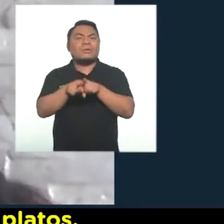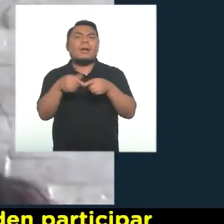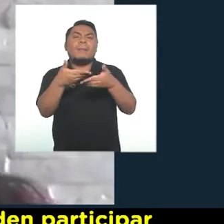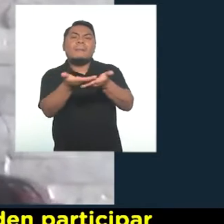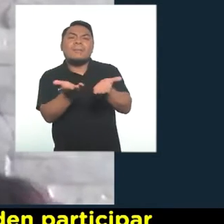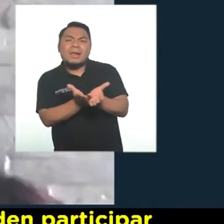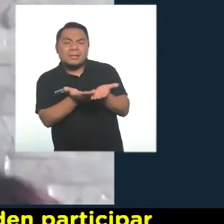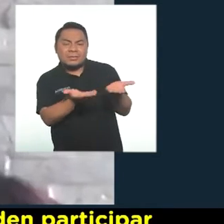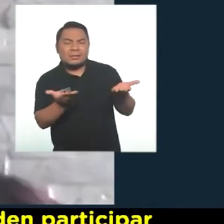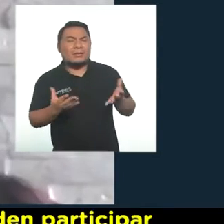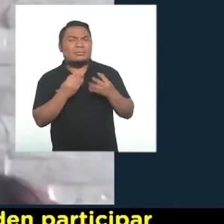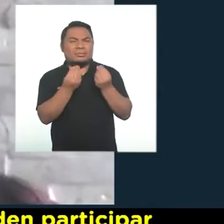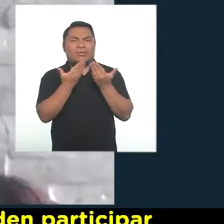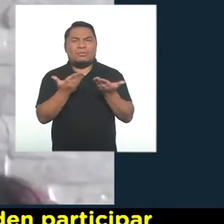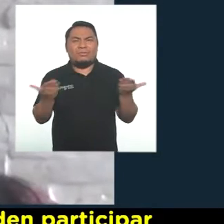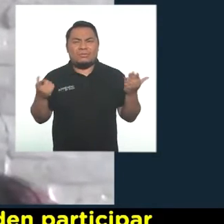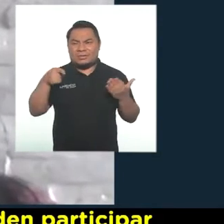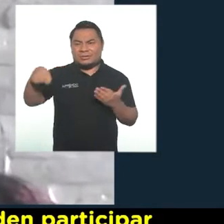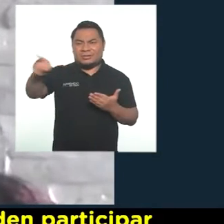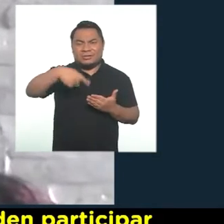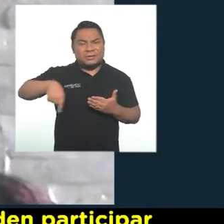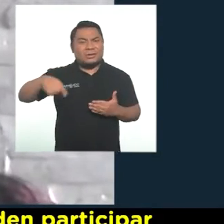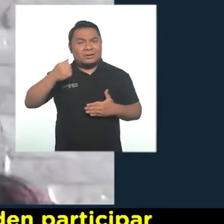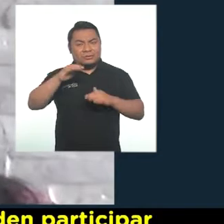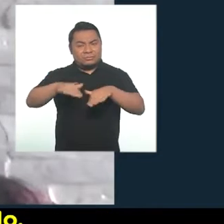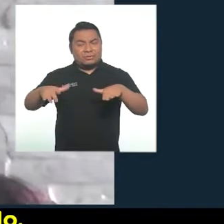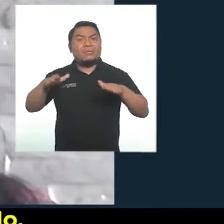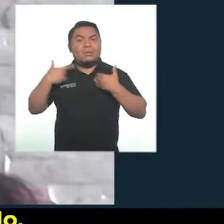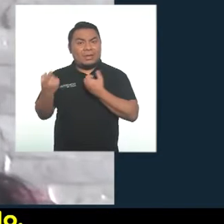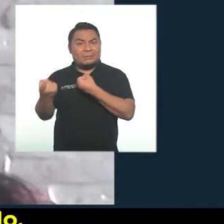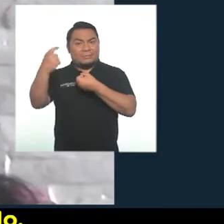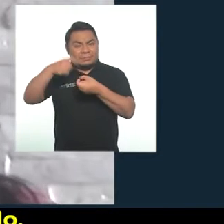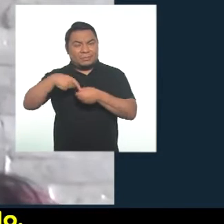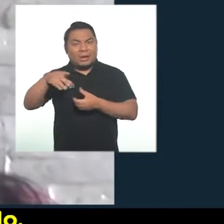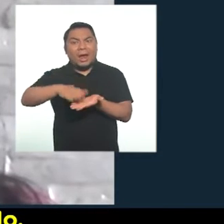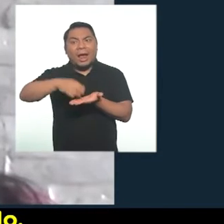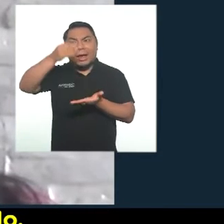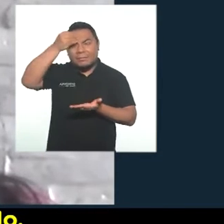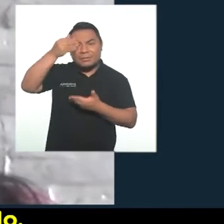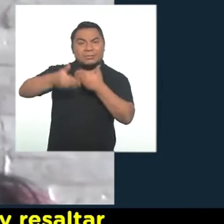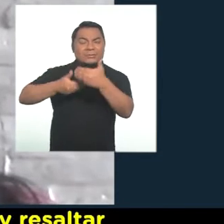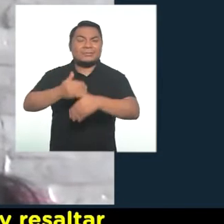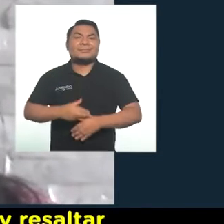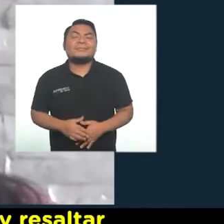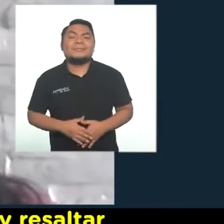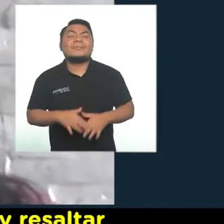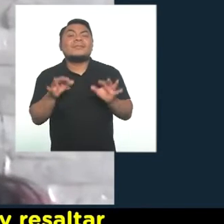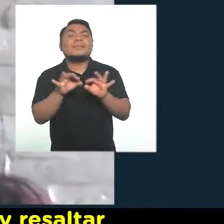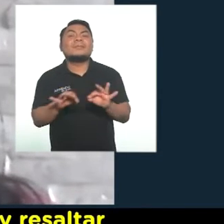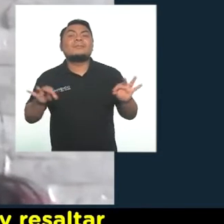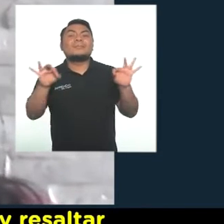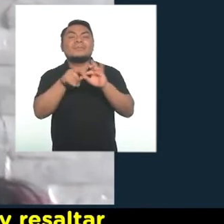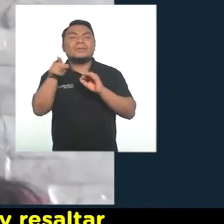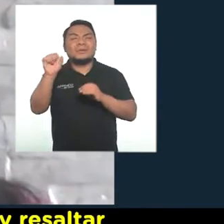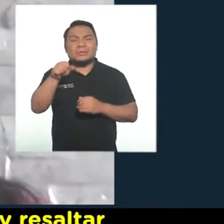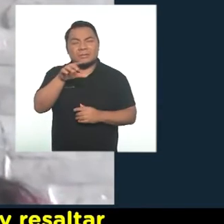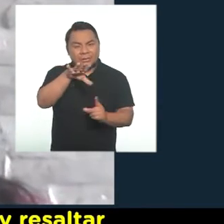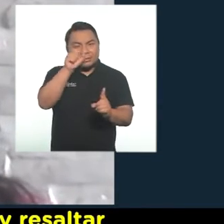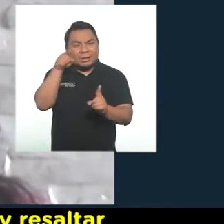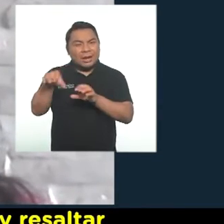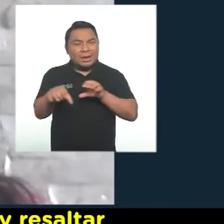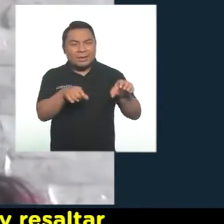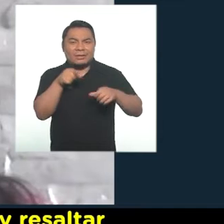platos. Tenemos muchas actividades en las que ellos pueden participar para reforzar lo que vienen aprendiendo. Lo importante es